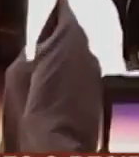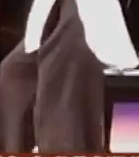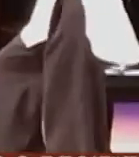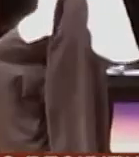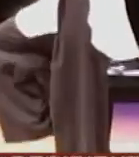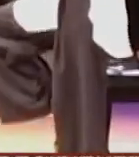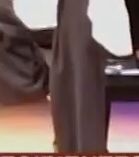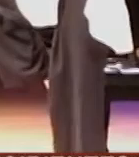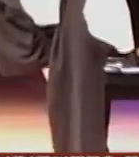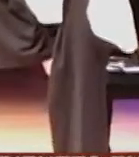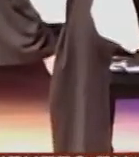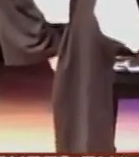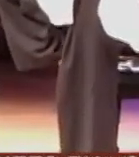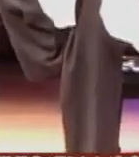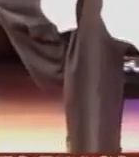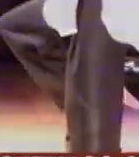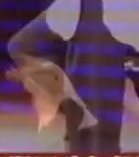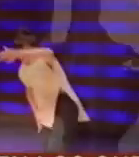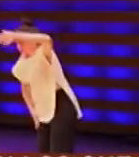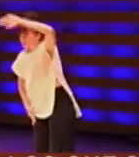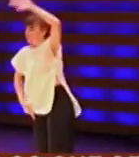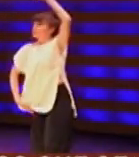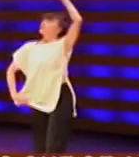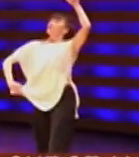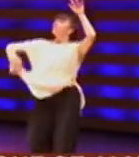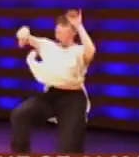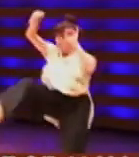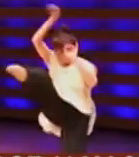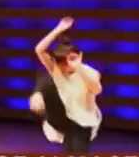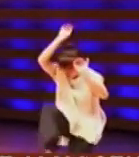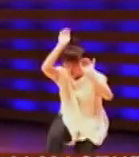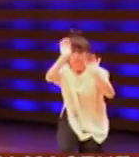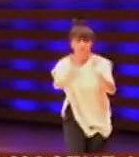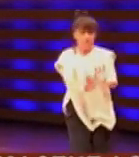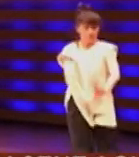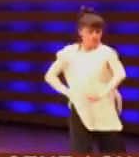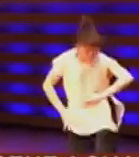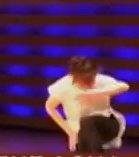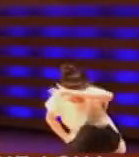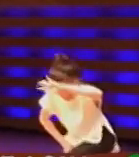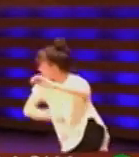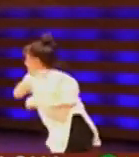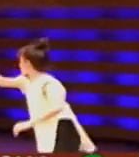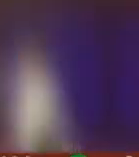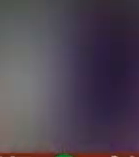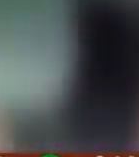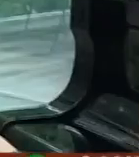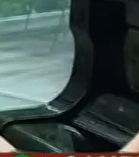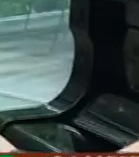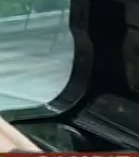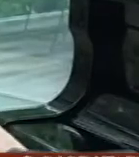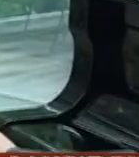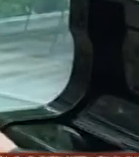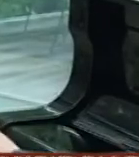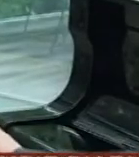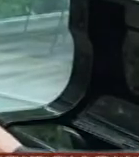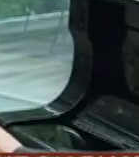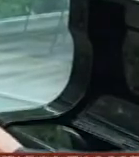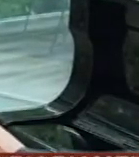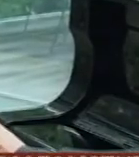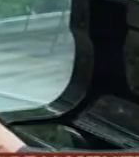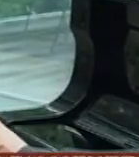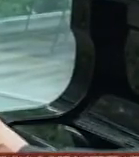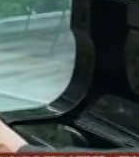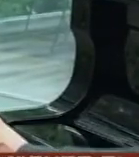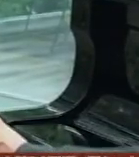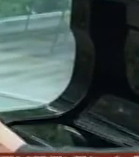Acompañada de la bailarina Lucy Rupert Paulina presentó una pieza que conjuga violín, voz y coreografía Pienso que es fantástico